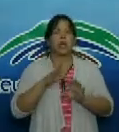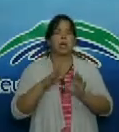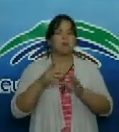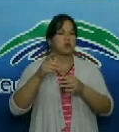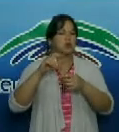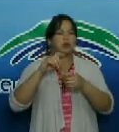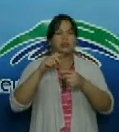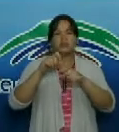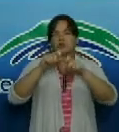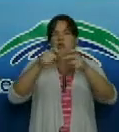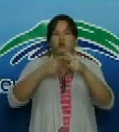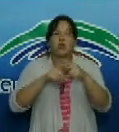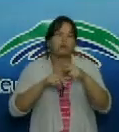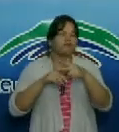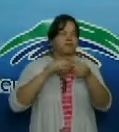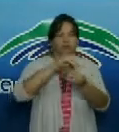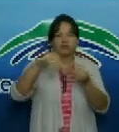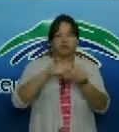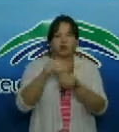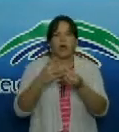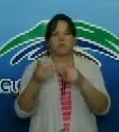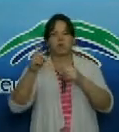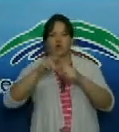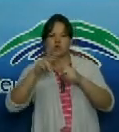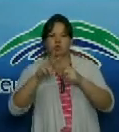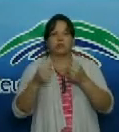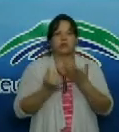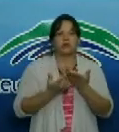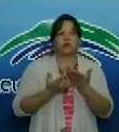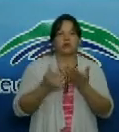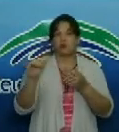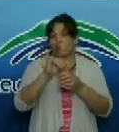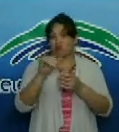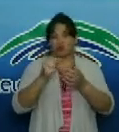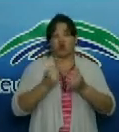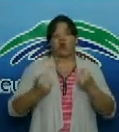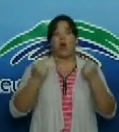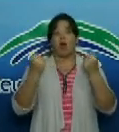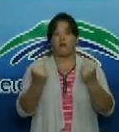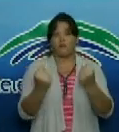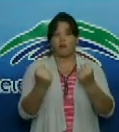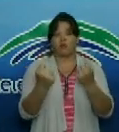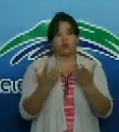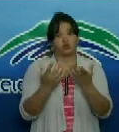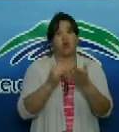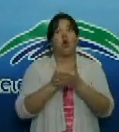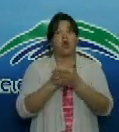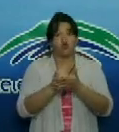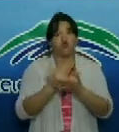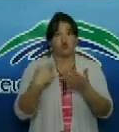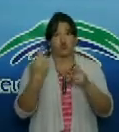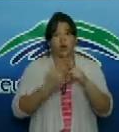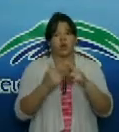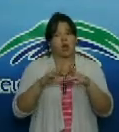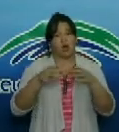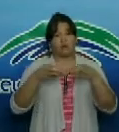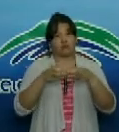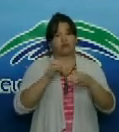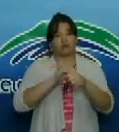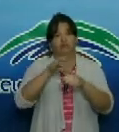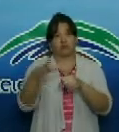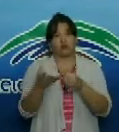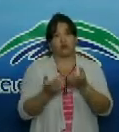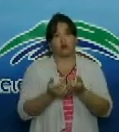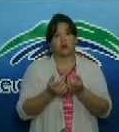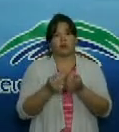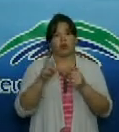tecnologías y fuerza de trabajo para sumarse al esfuerzo colectivo frente al nuevo coronavirus desde Holguín Iván